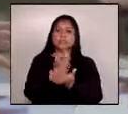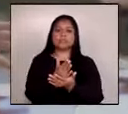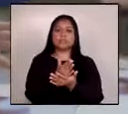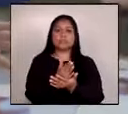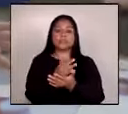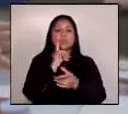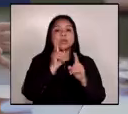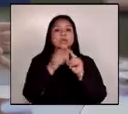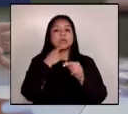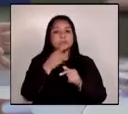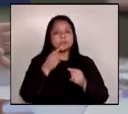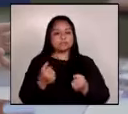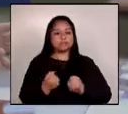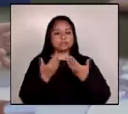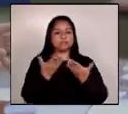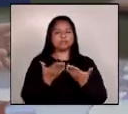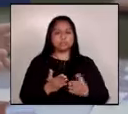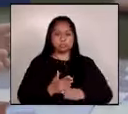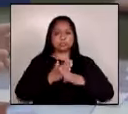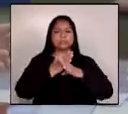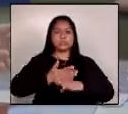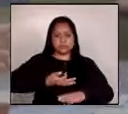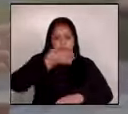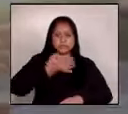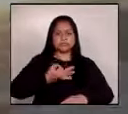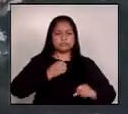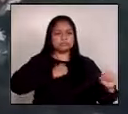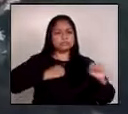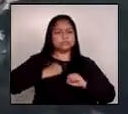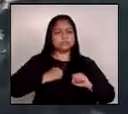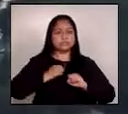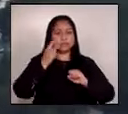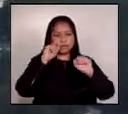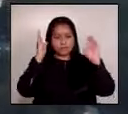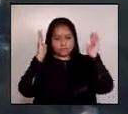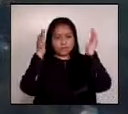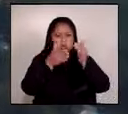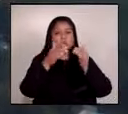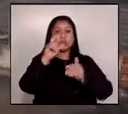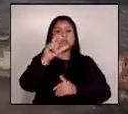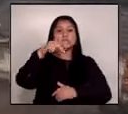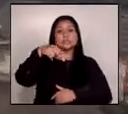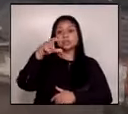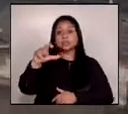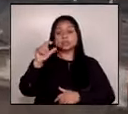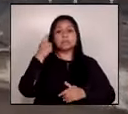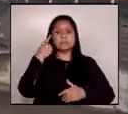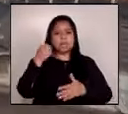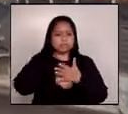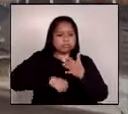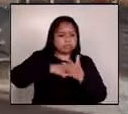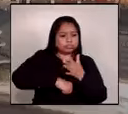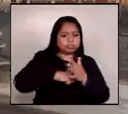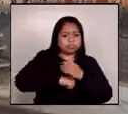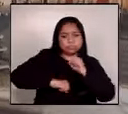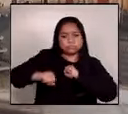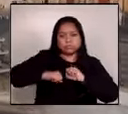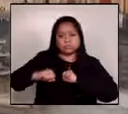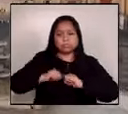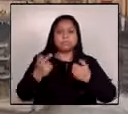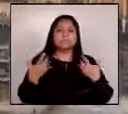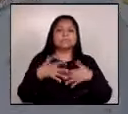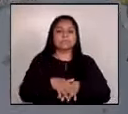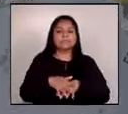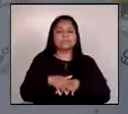damos sostenibilidad y certeza a este esfuerzo el enfoque de la cnc para abordar la lucha contra la corrupción es integral